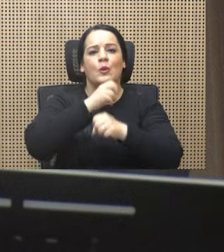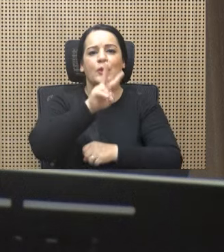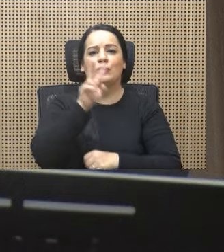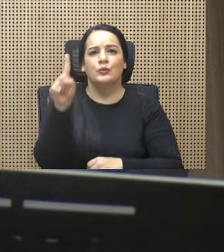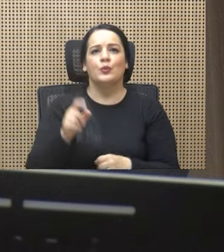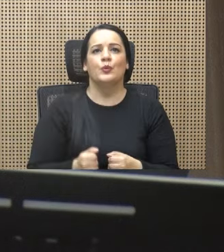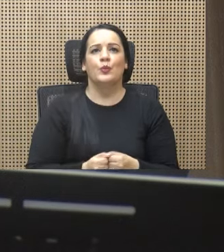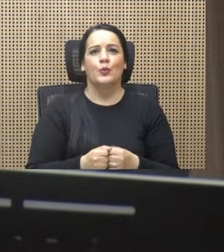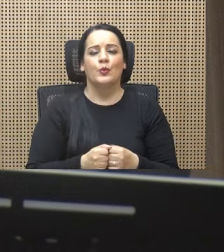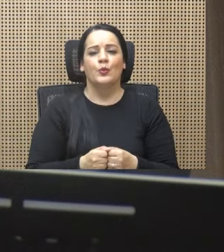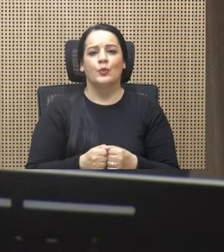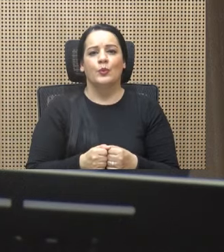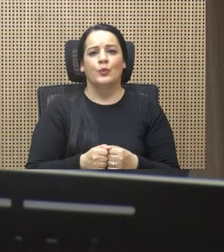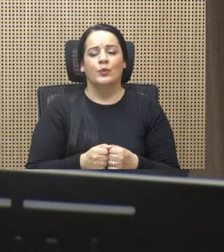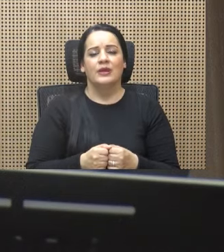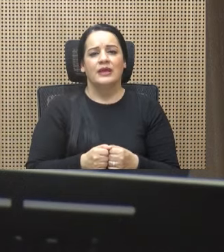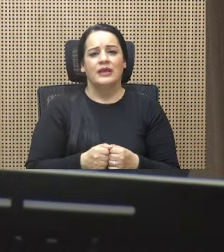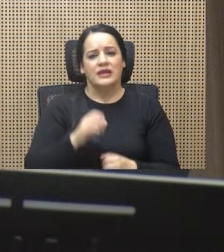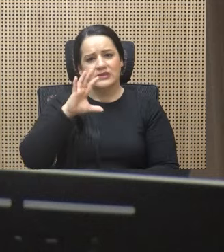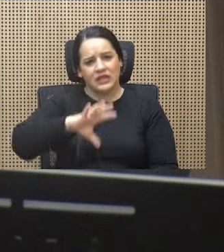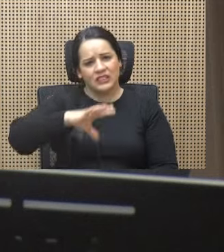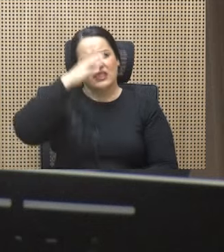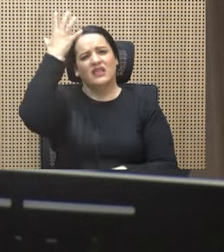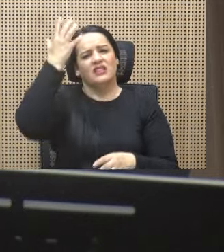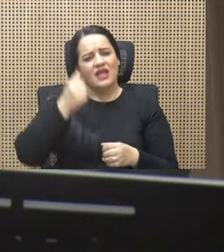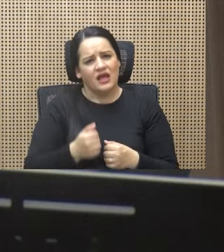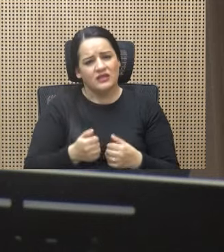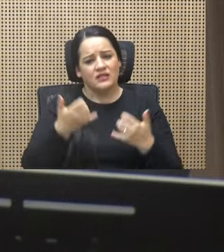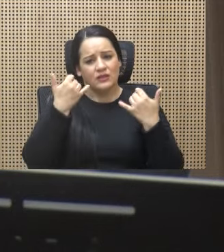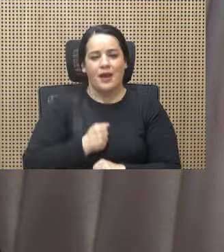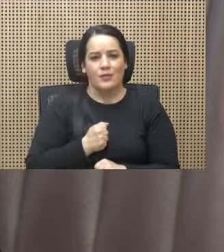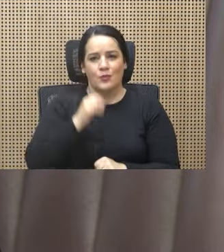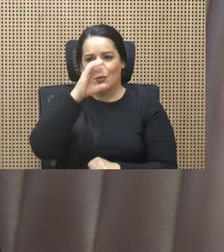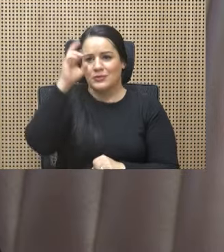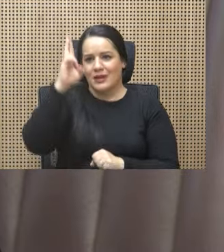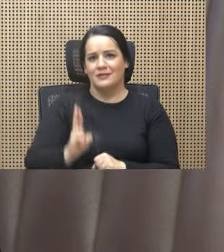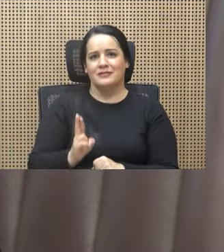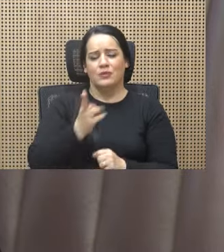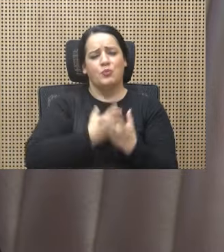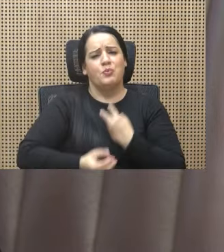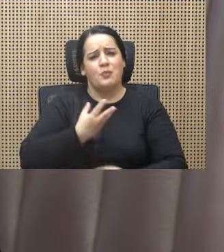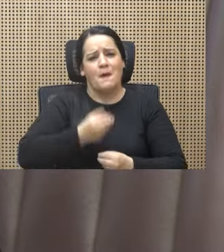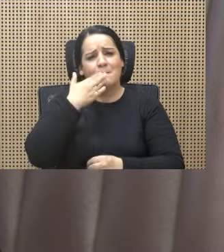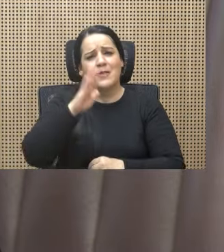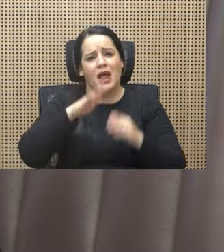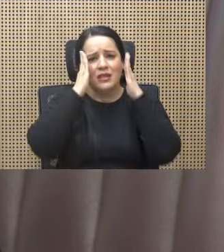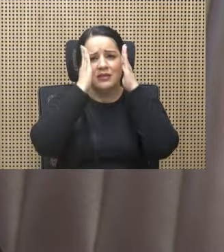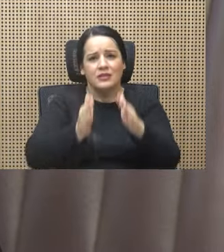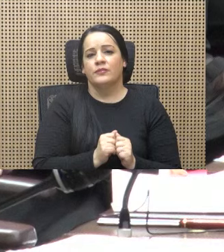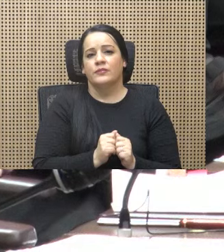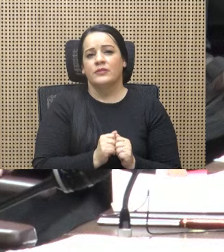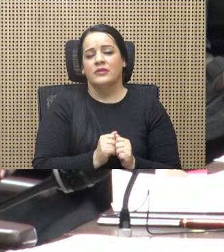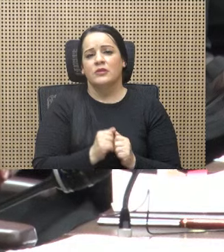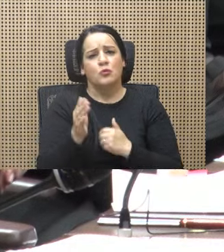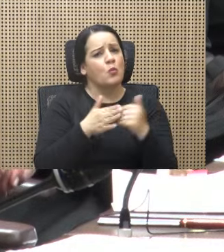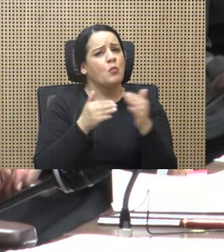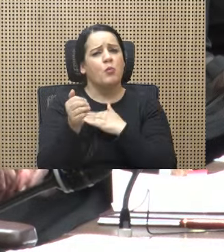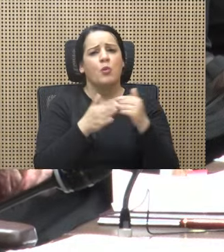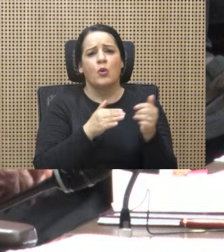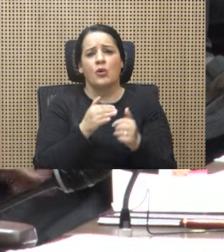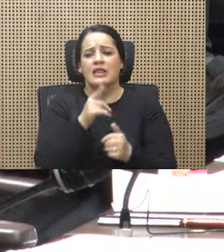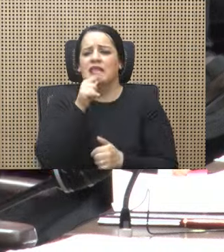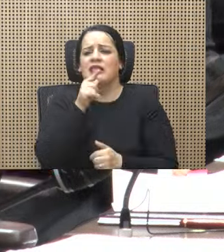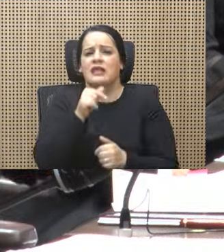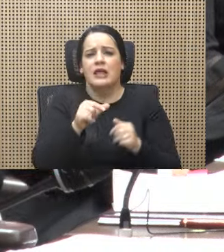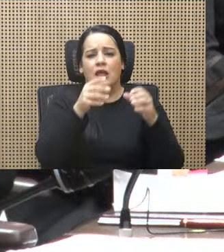legislativo reconoció los avances logrados por esta administración. En su rendición de cuentas, el presidente Chávez Robles dijo que